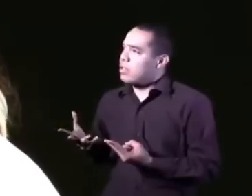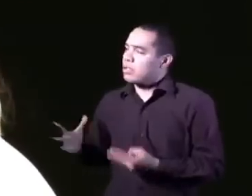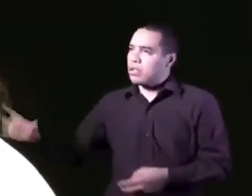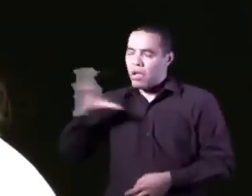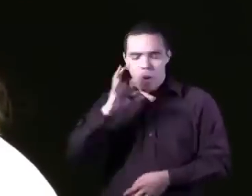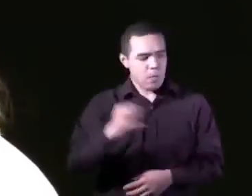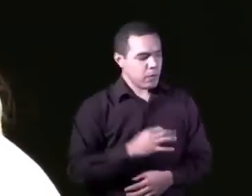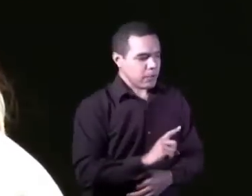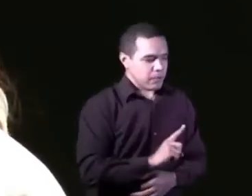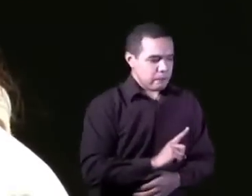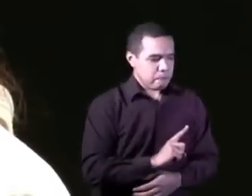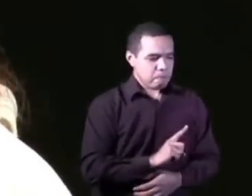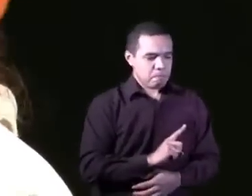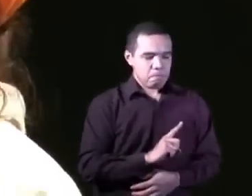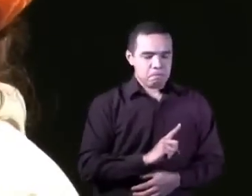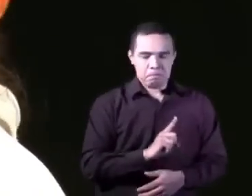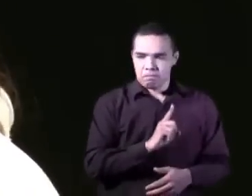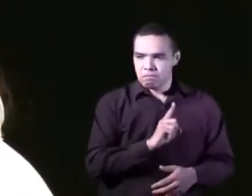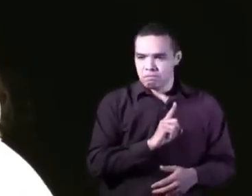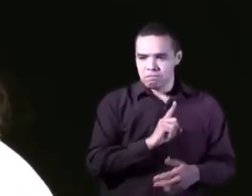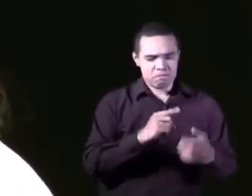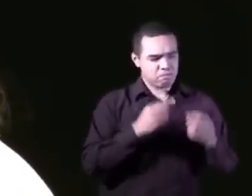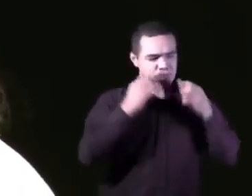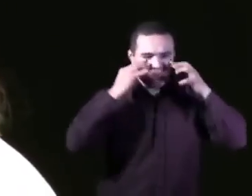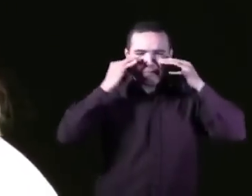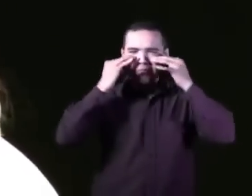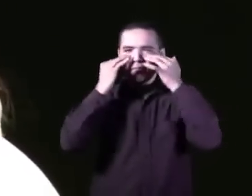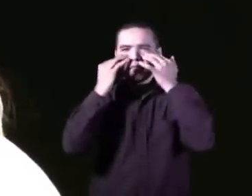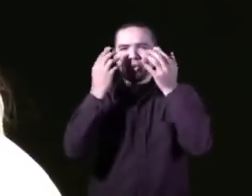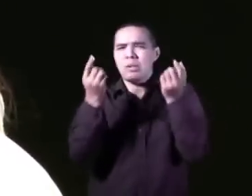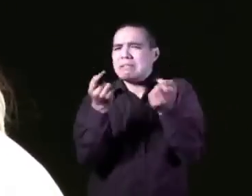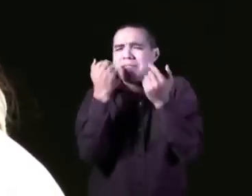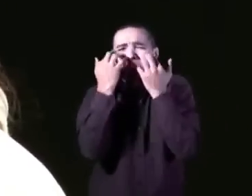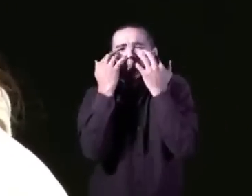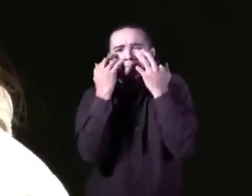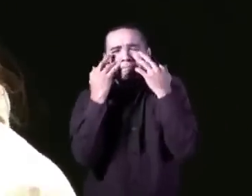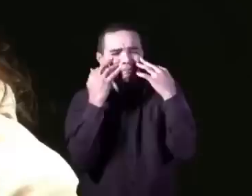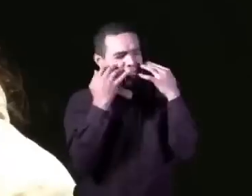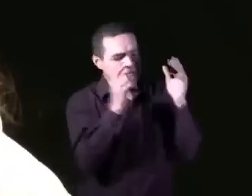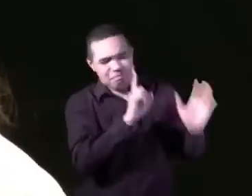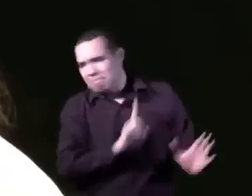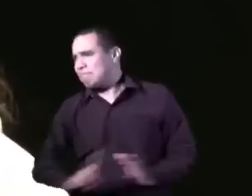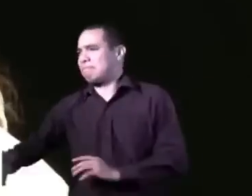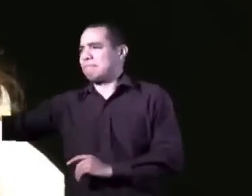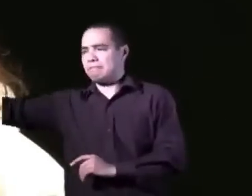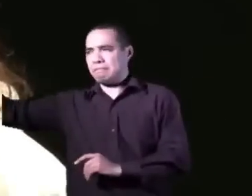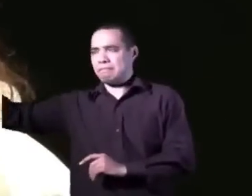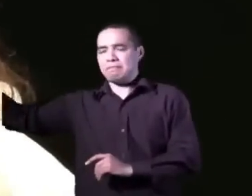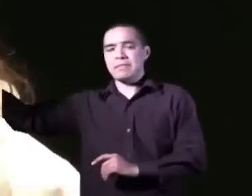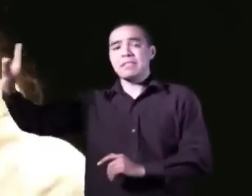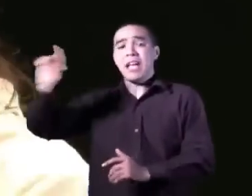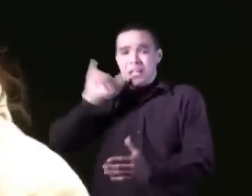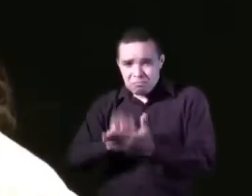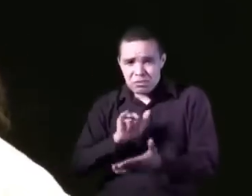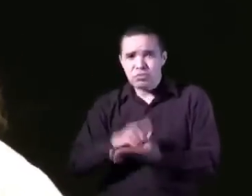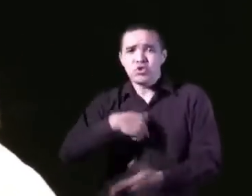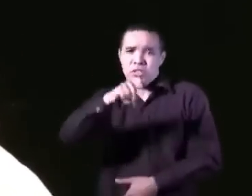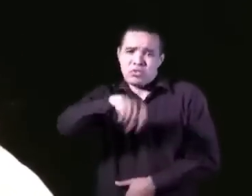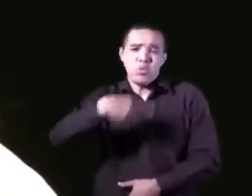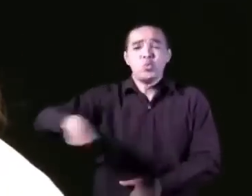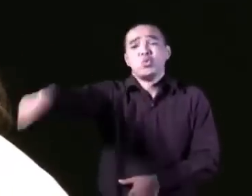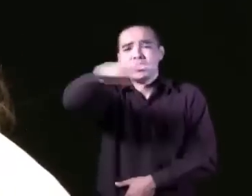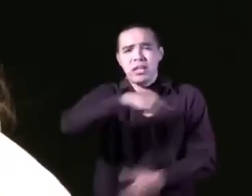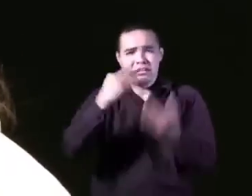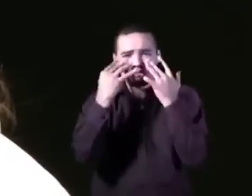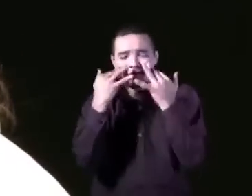muchacho se fue con los ojos aguados. Y yo necesito ver los ojos aguados